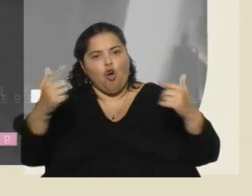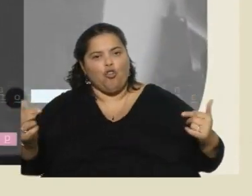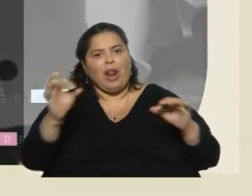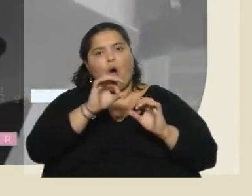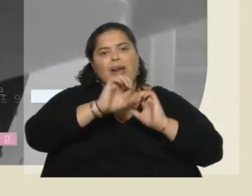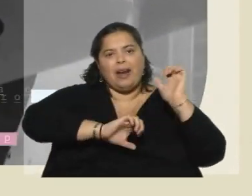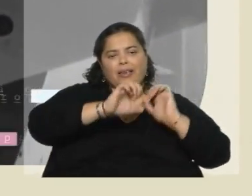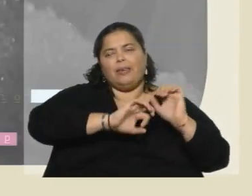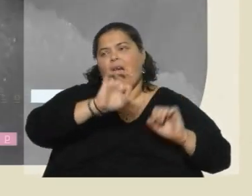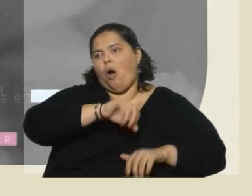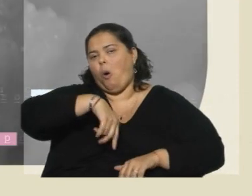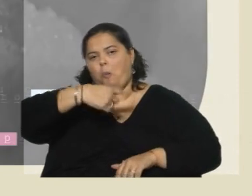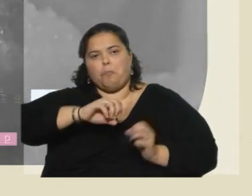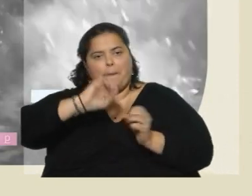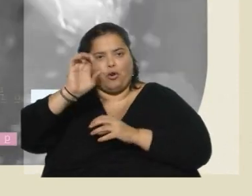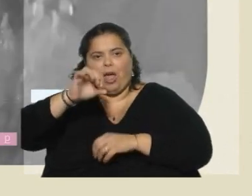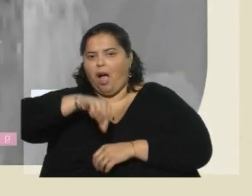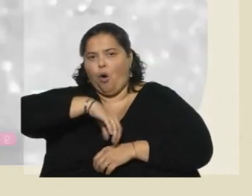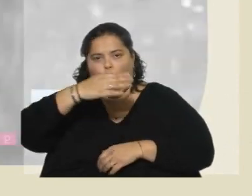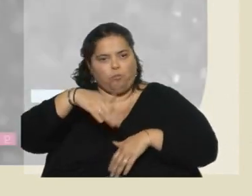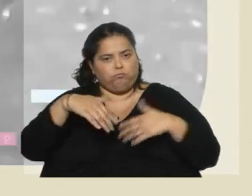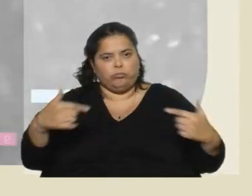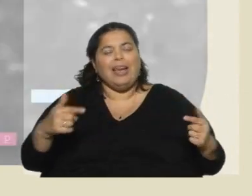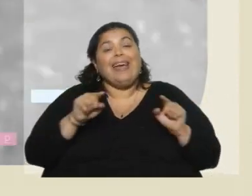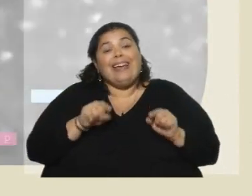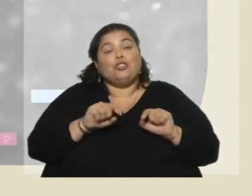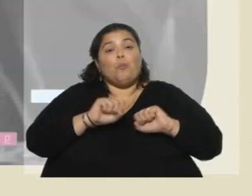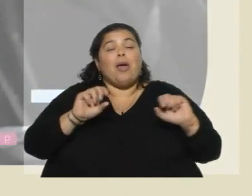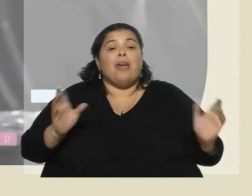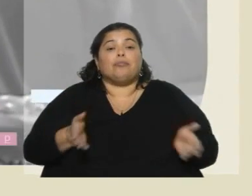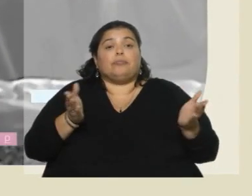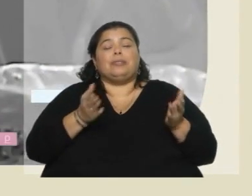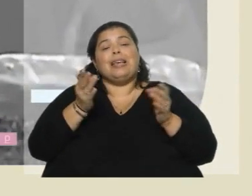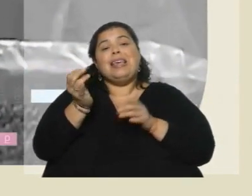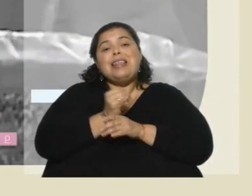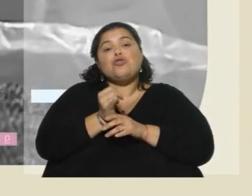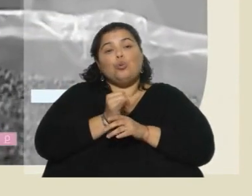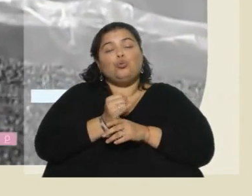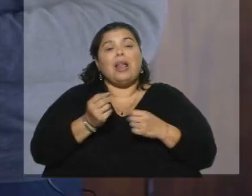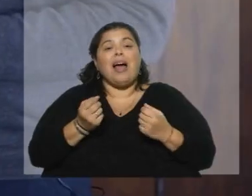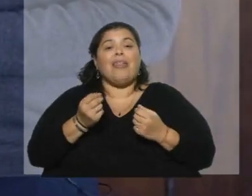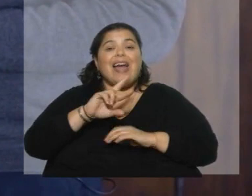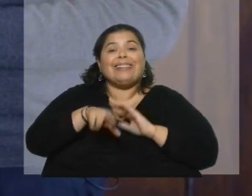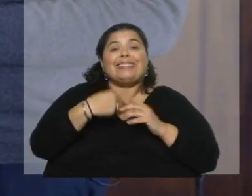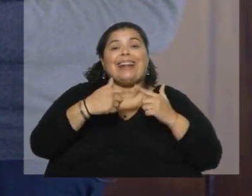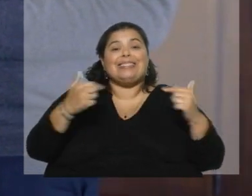no estaba pasando porque no había quizá tanta recuperación y eso impulse el desarrollo de la industria recicladora o la industria valorizadora en Uruguay.